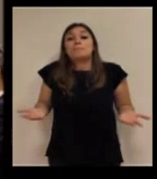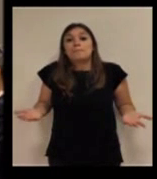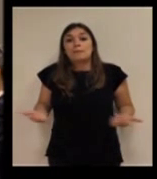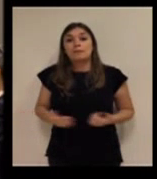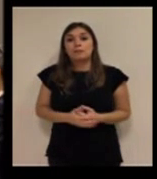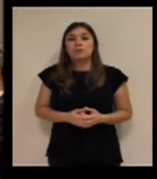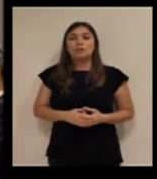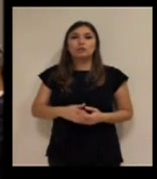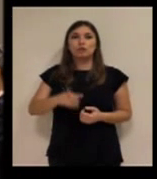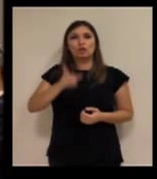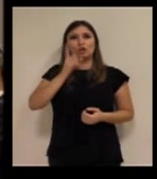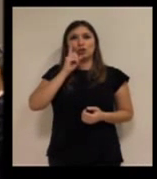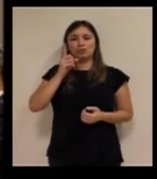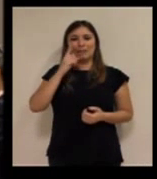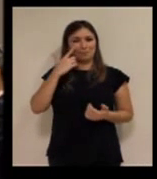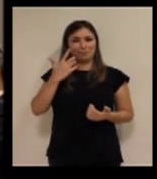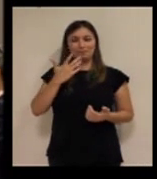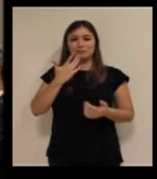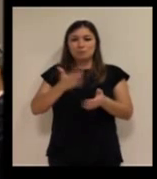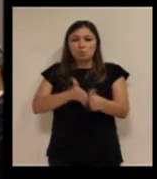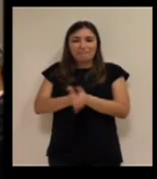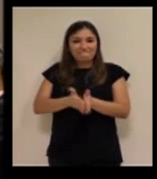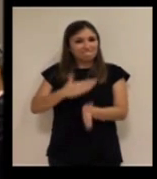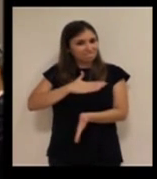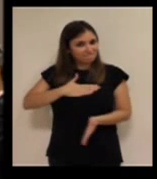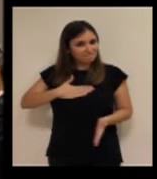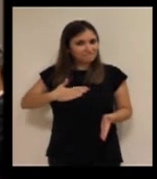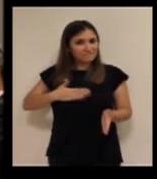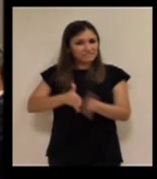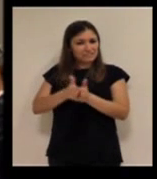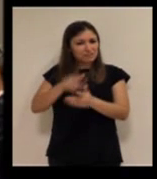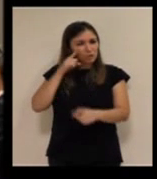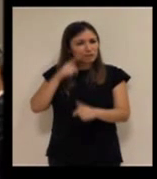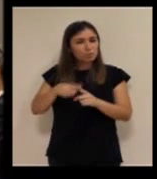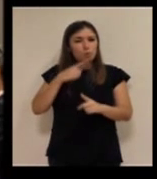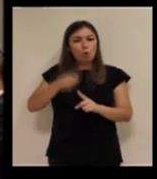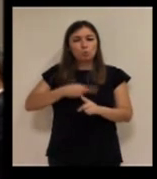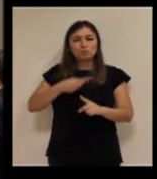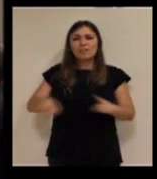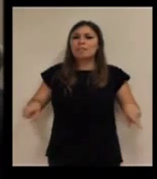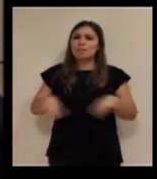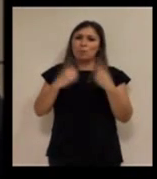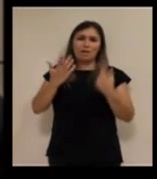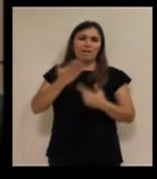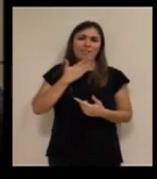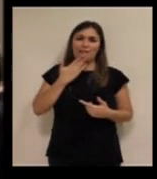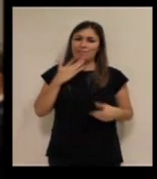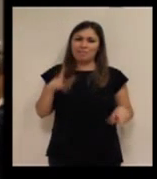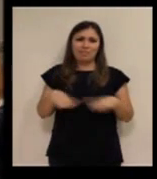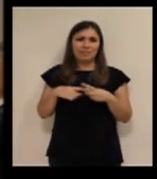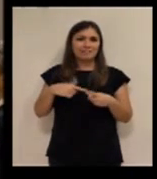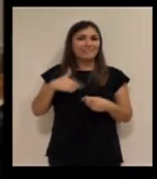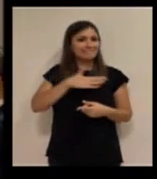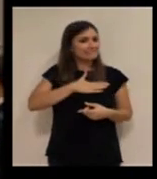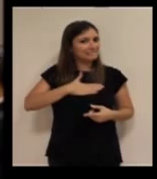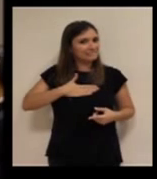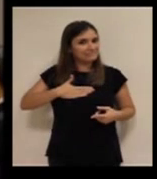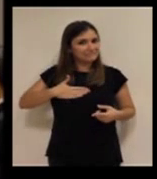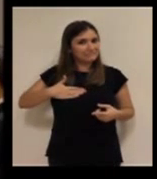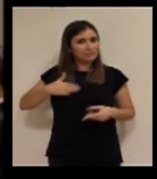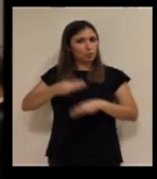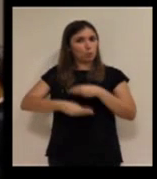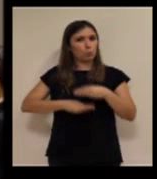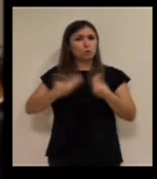pero no sé si compartís, cuando hay una motivación para el uso, da igual la edad que tengas, cuando hay una motivación para el uso, la